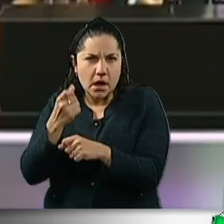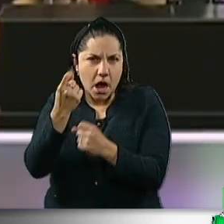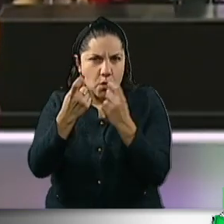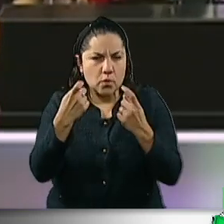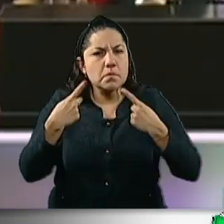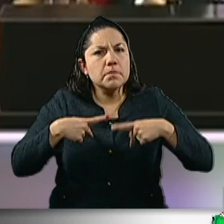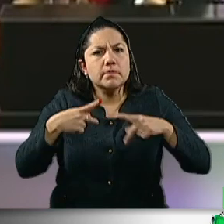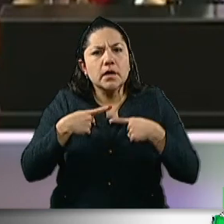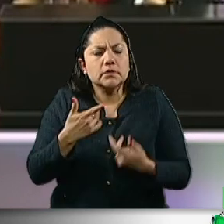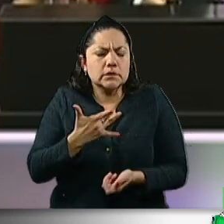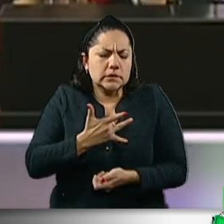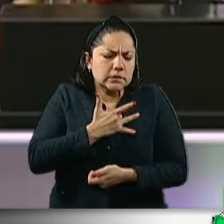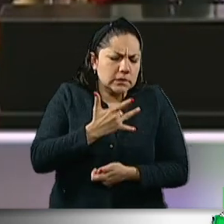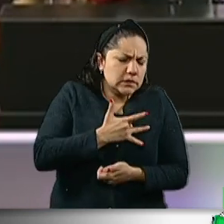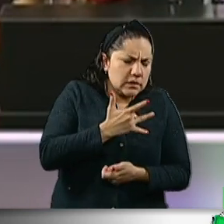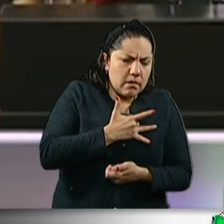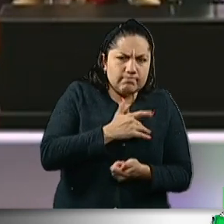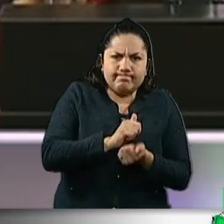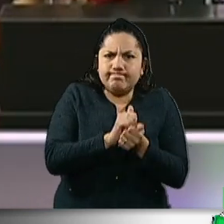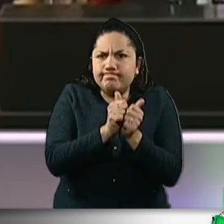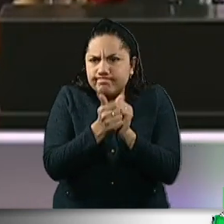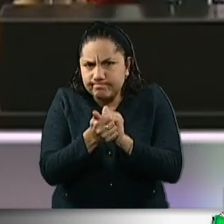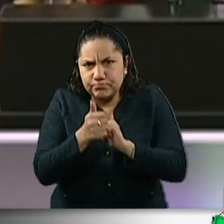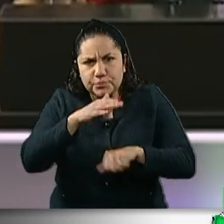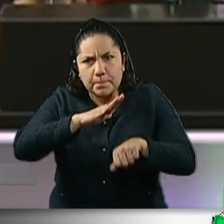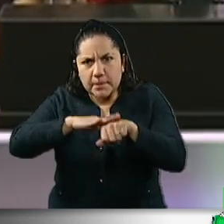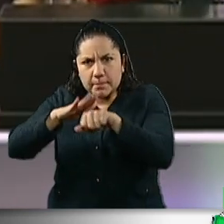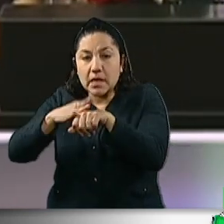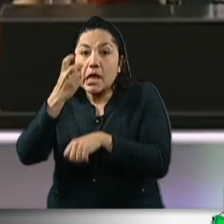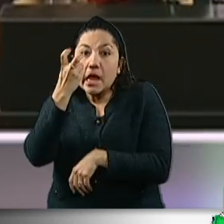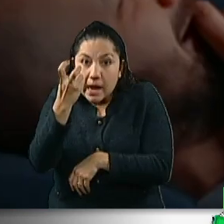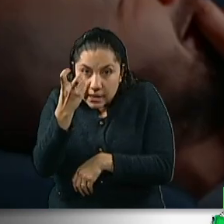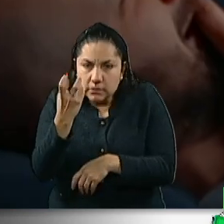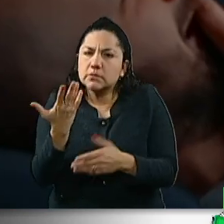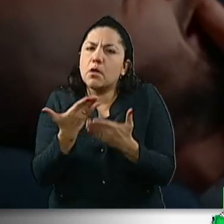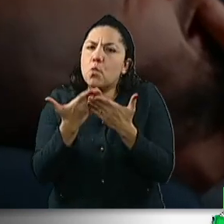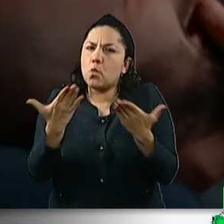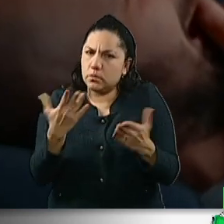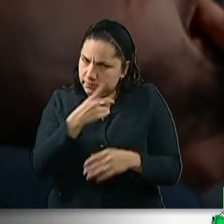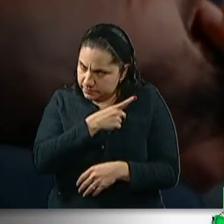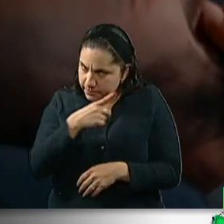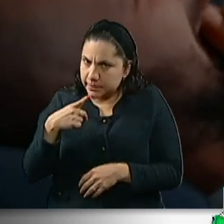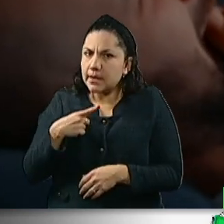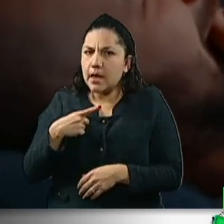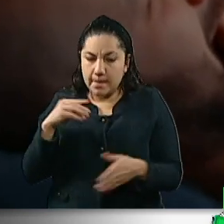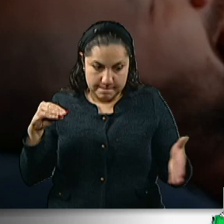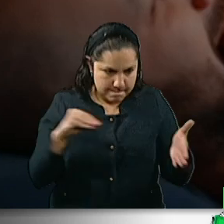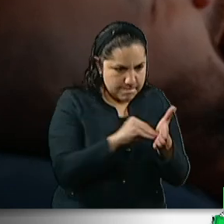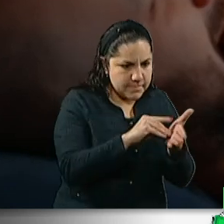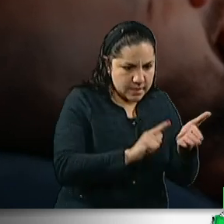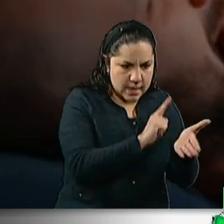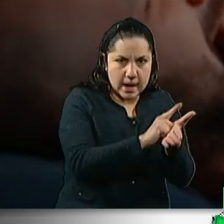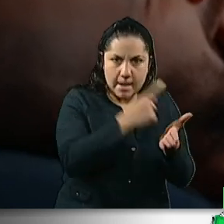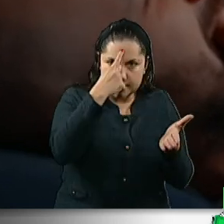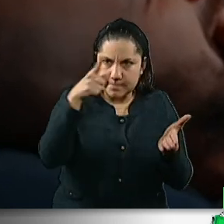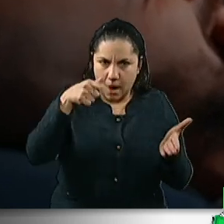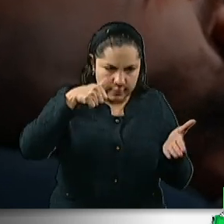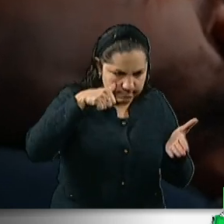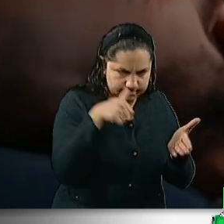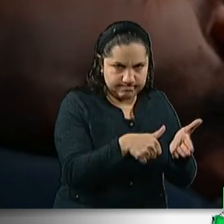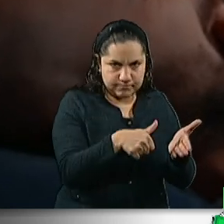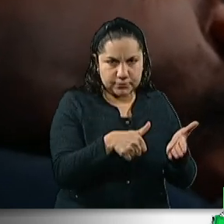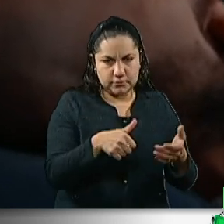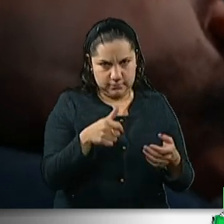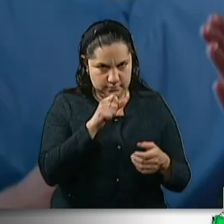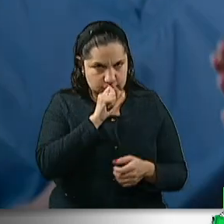las convierte en una realidad de reconocimiento. Con la aprobación de este dictamen, por primera